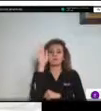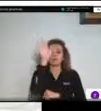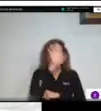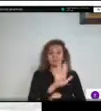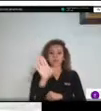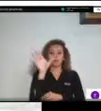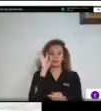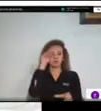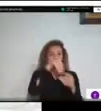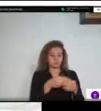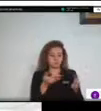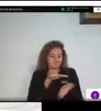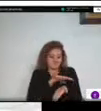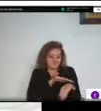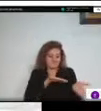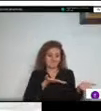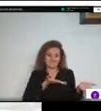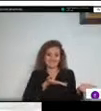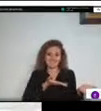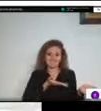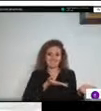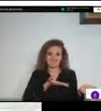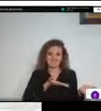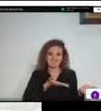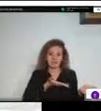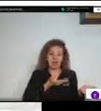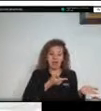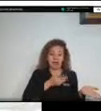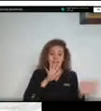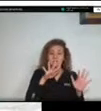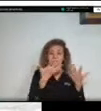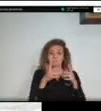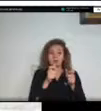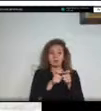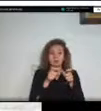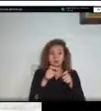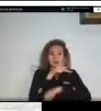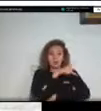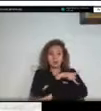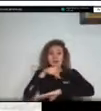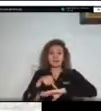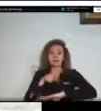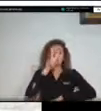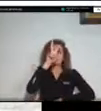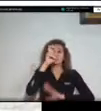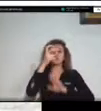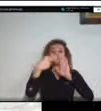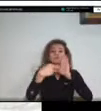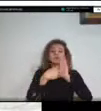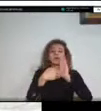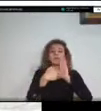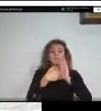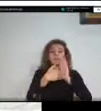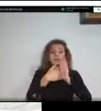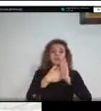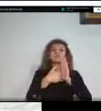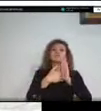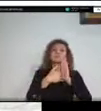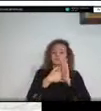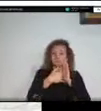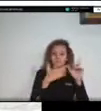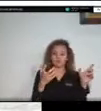ver en esta imagen tenemos cerca de 7.000 kilómetros de tubería entre oleoductos y poliductos